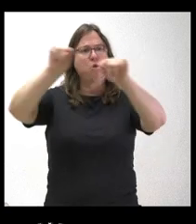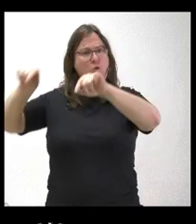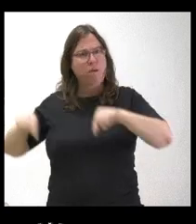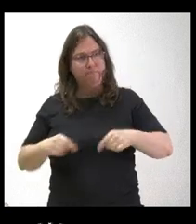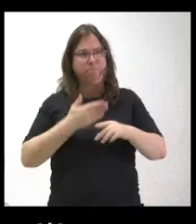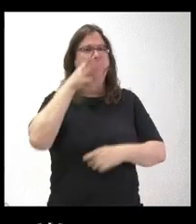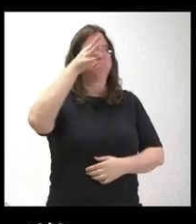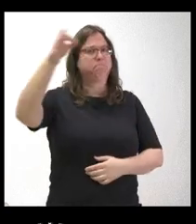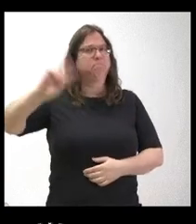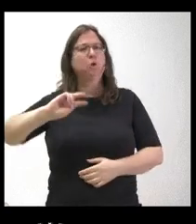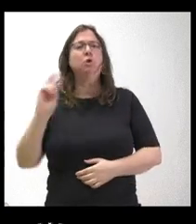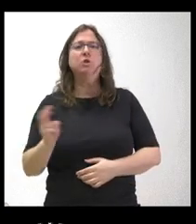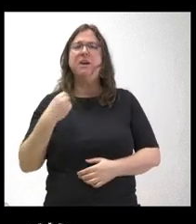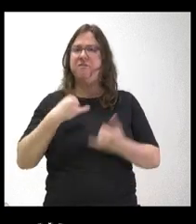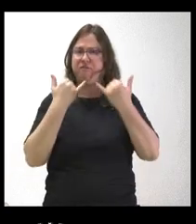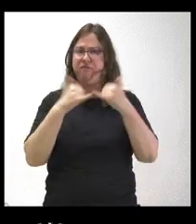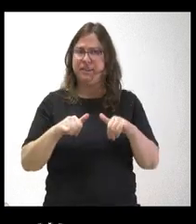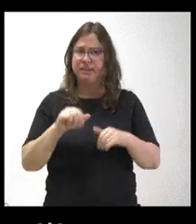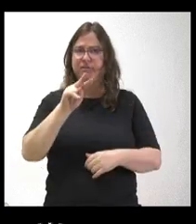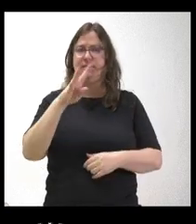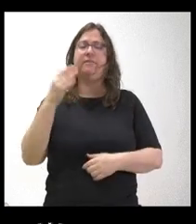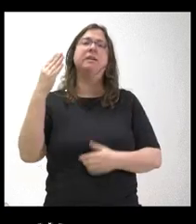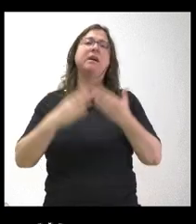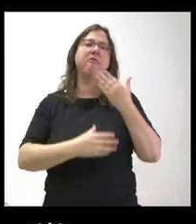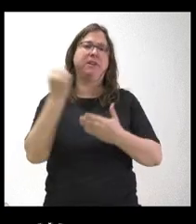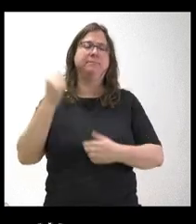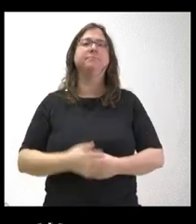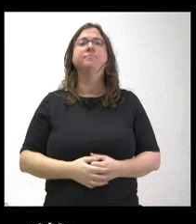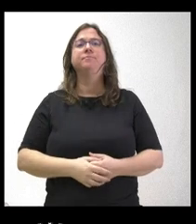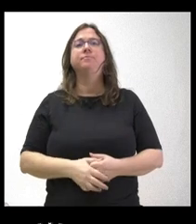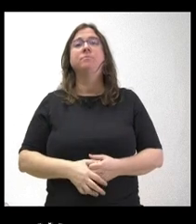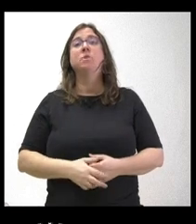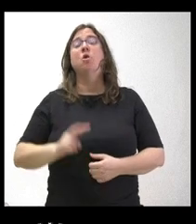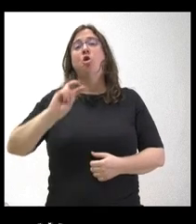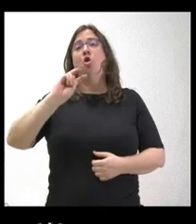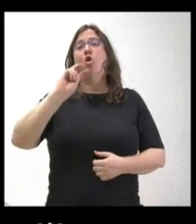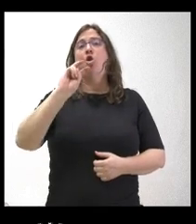localidades esa fiesta del 23 de abril. Por otro lado,